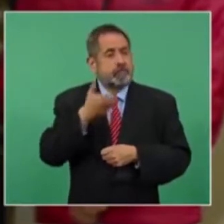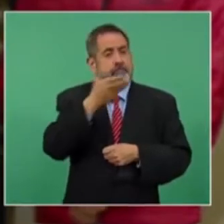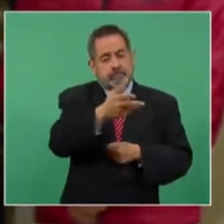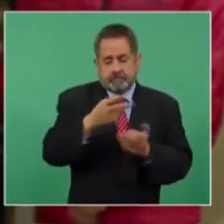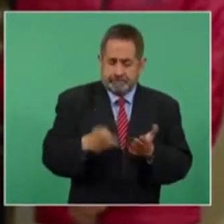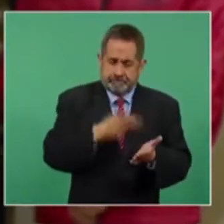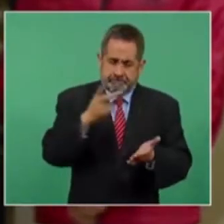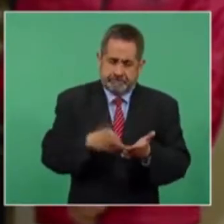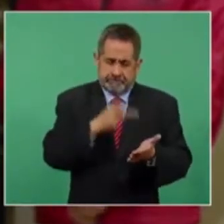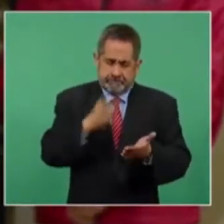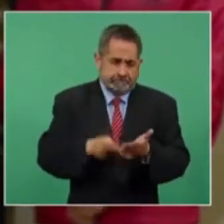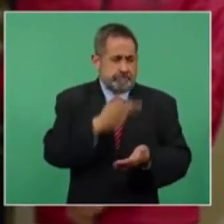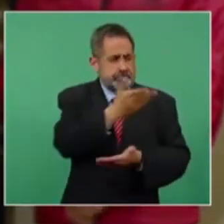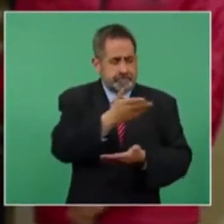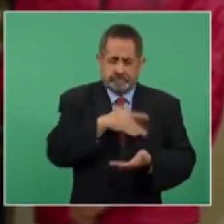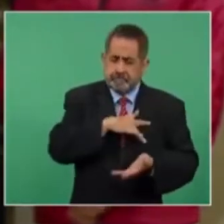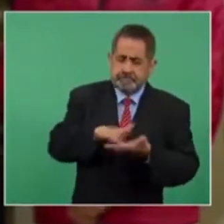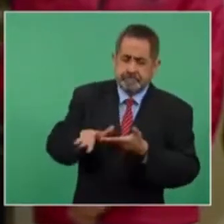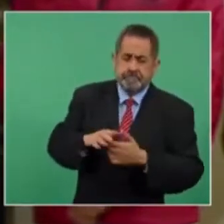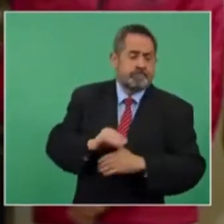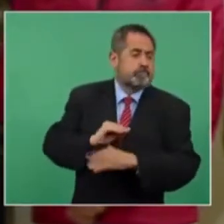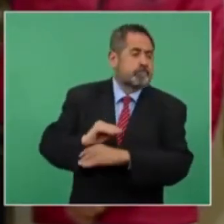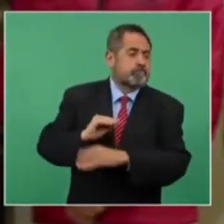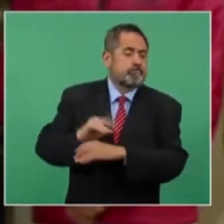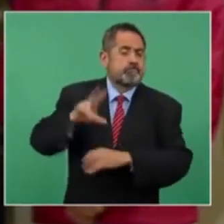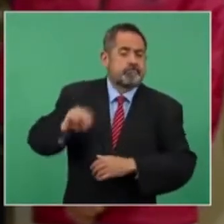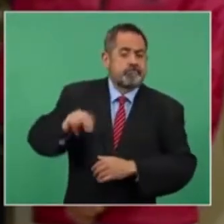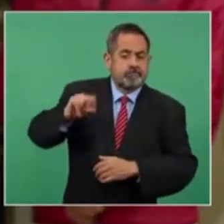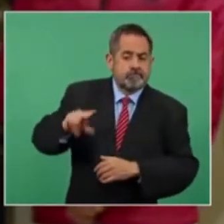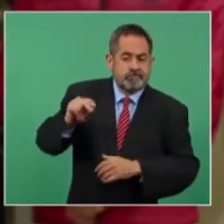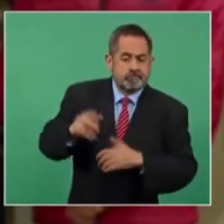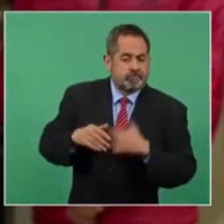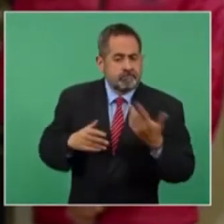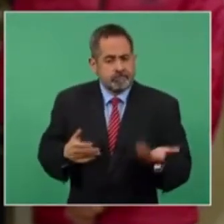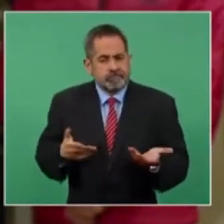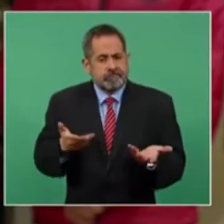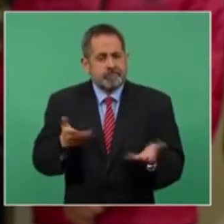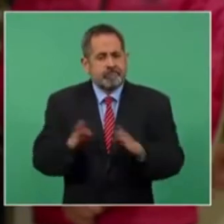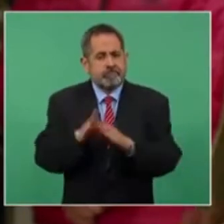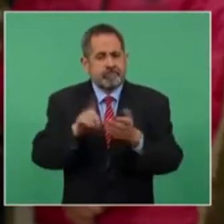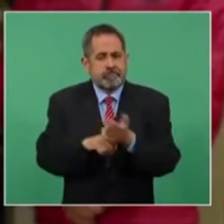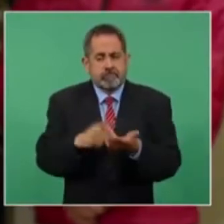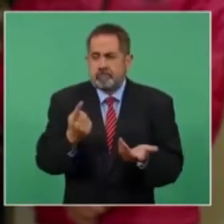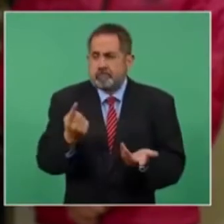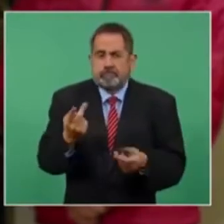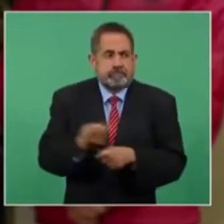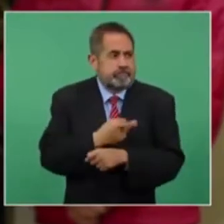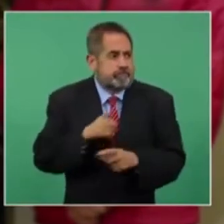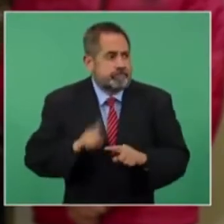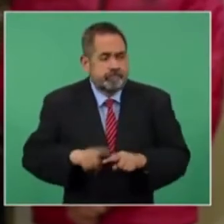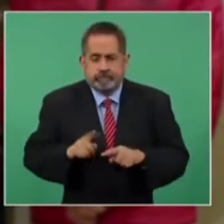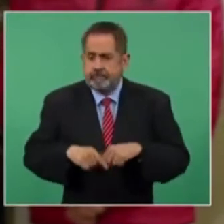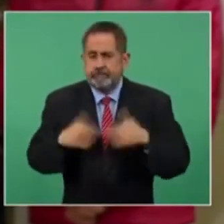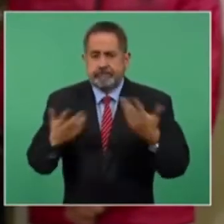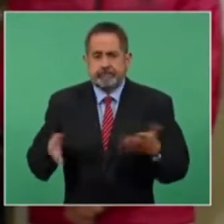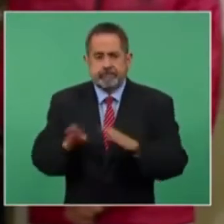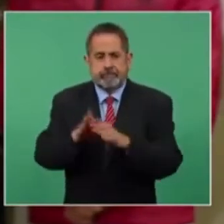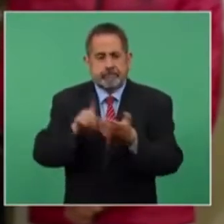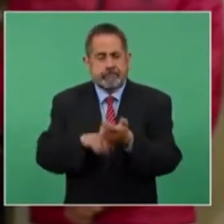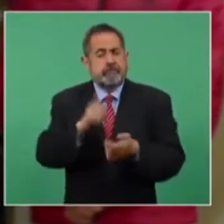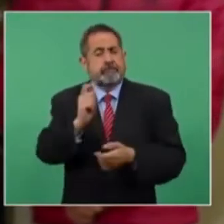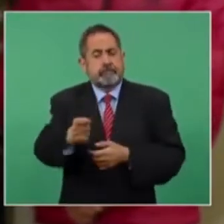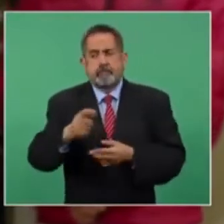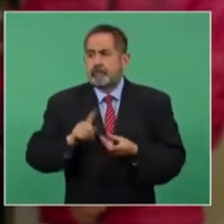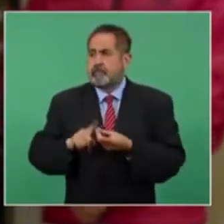repetidas ocasiones el apoyo y se la han negado. Y entonces en este caso dice ¿qué opera? ¿qué pasa en esos casos?